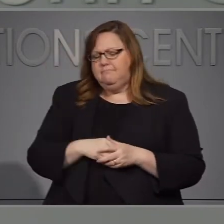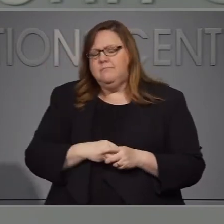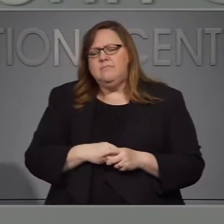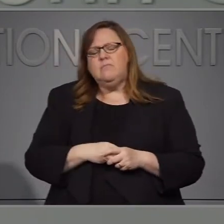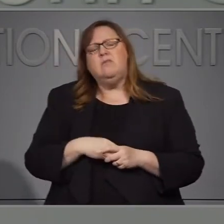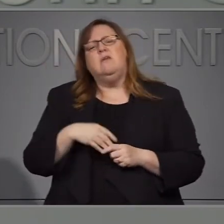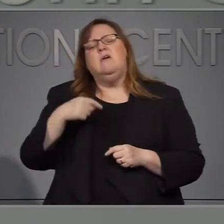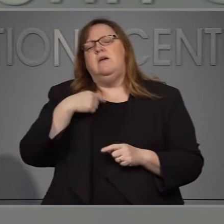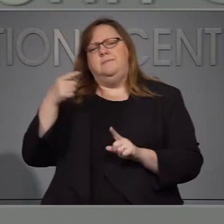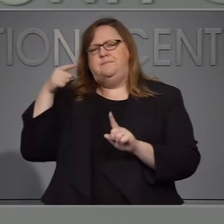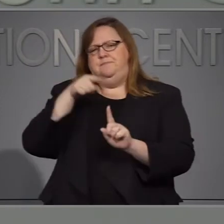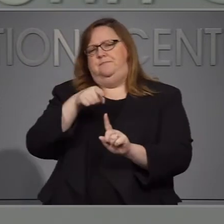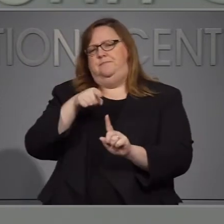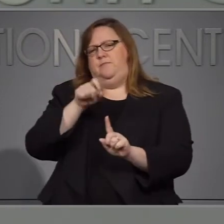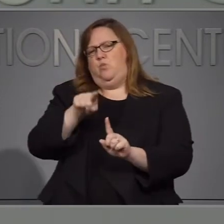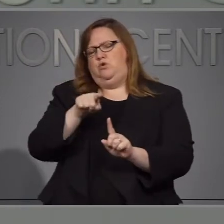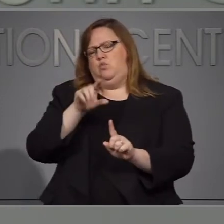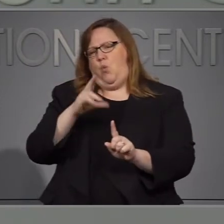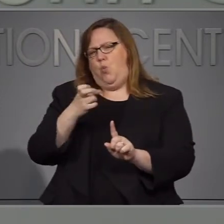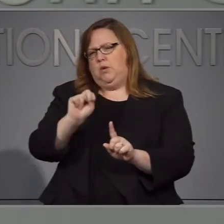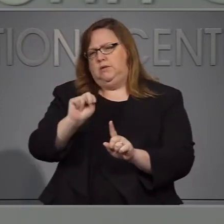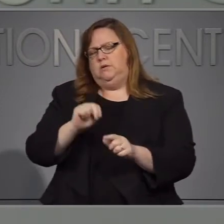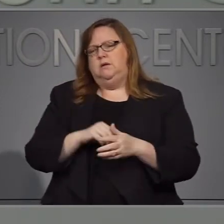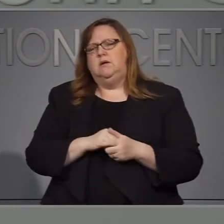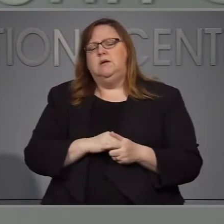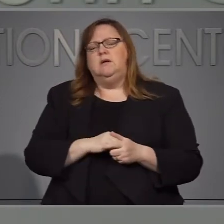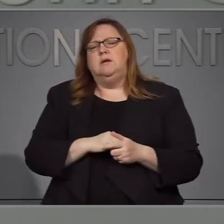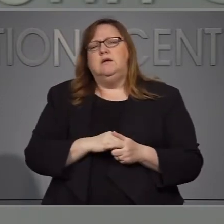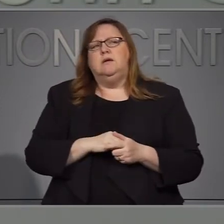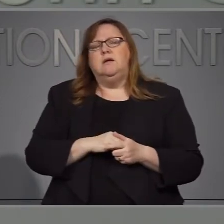¿Cuál es la situación las salas de emergencia?